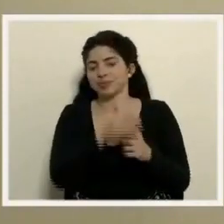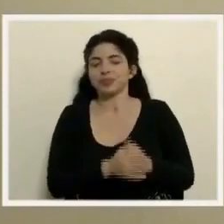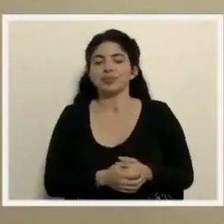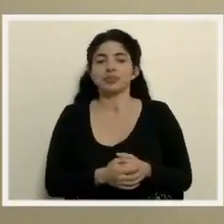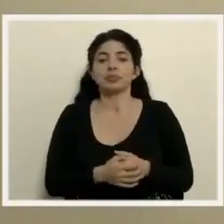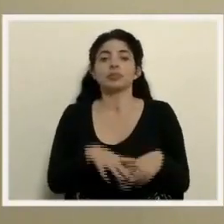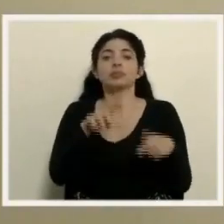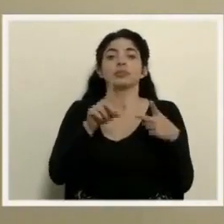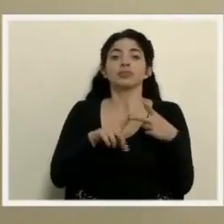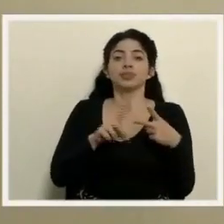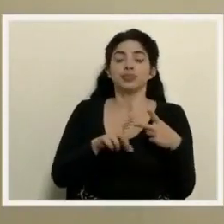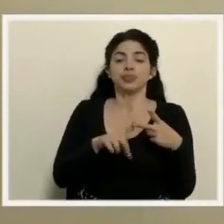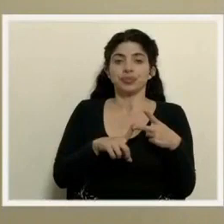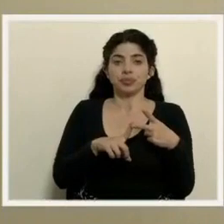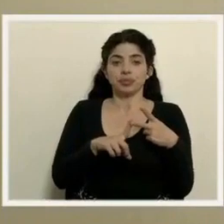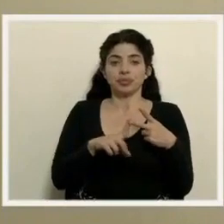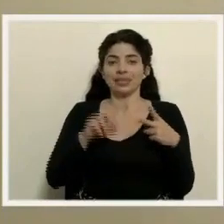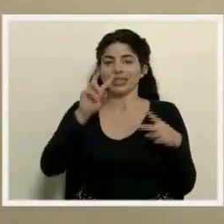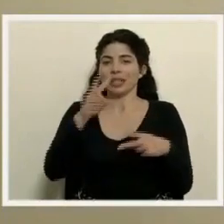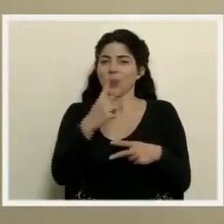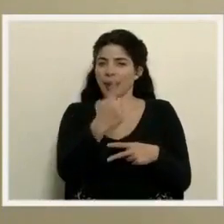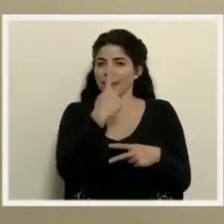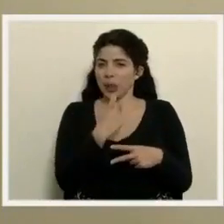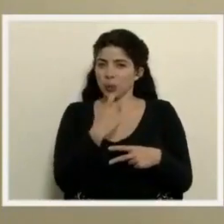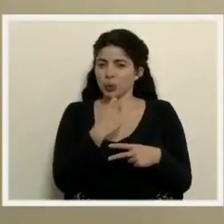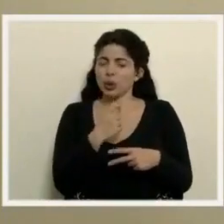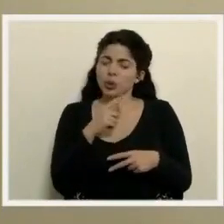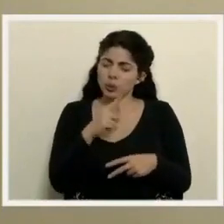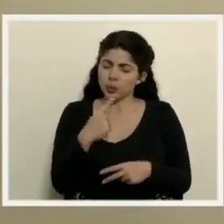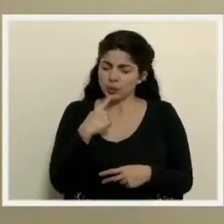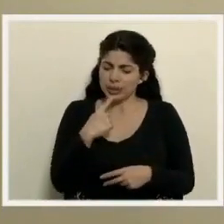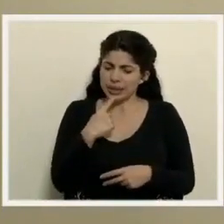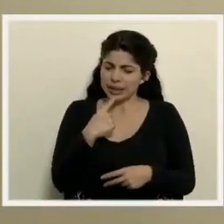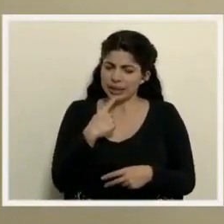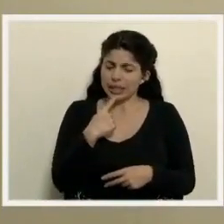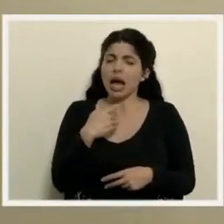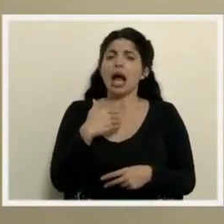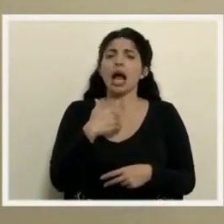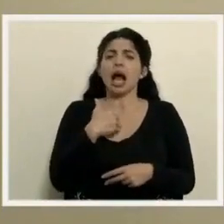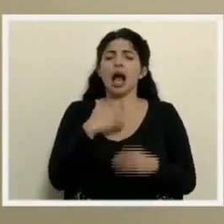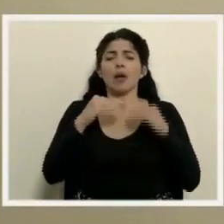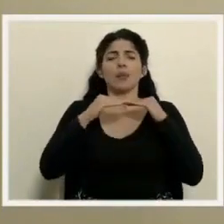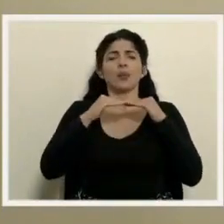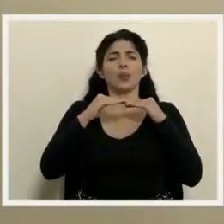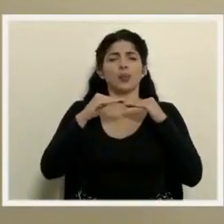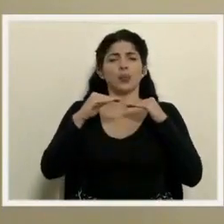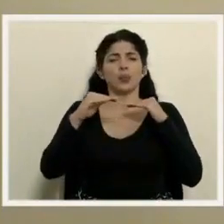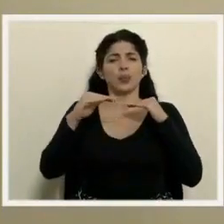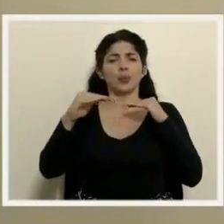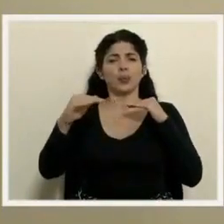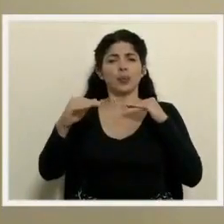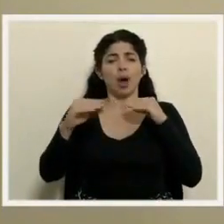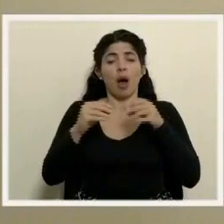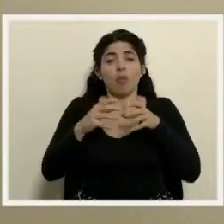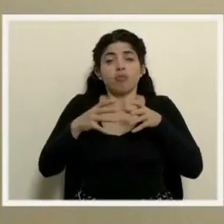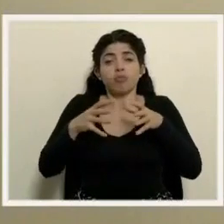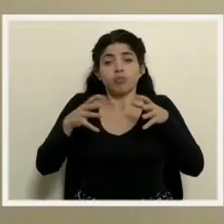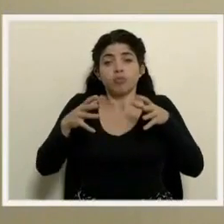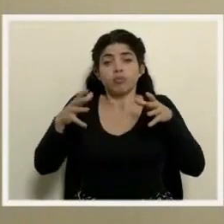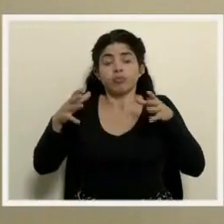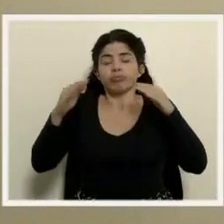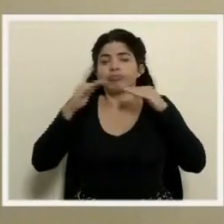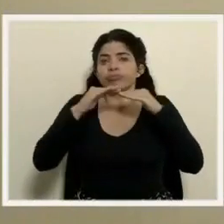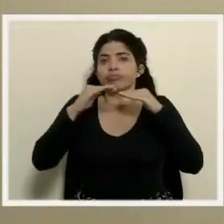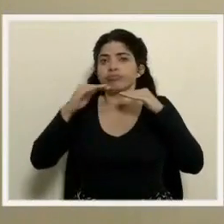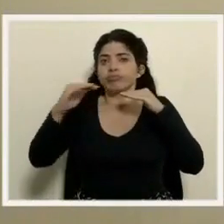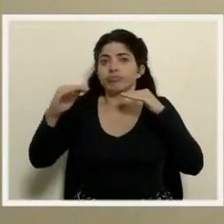Con el caso de la segunda pregunta, usted me indicaba que ha habido un estancamiento en el progreso y claro